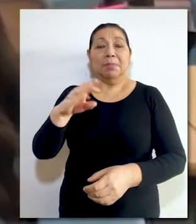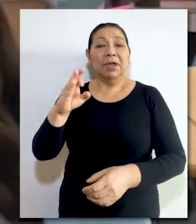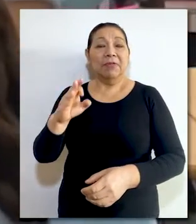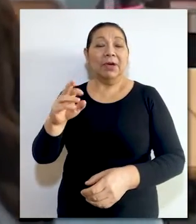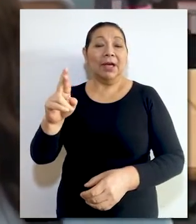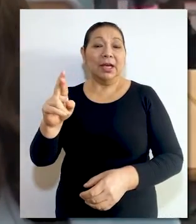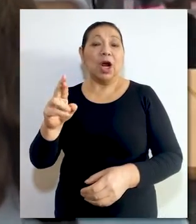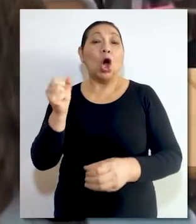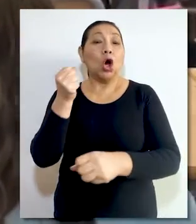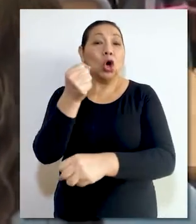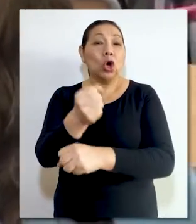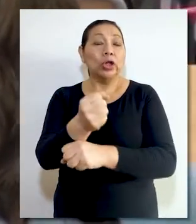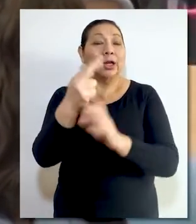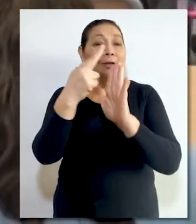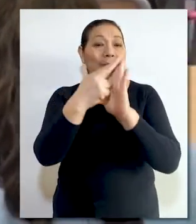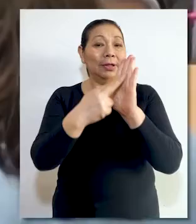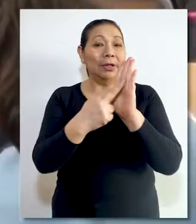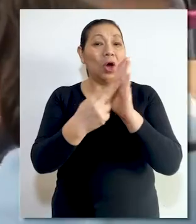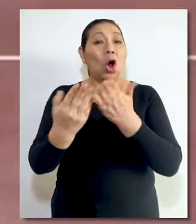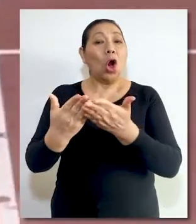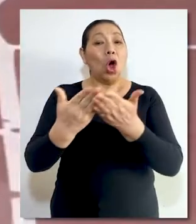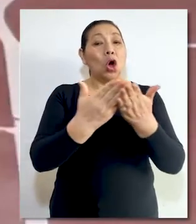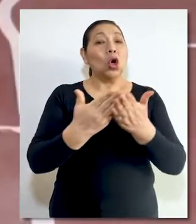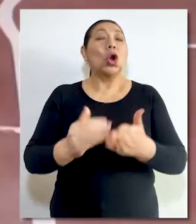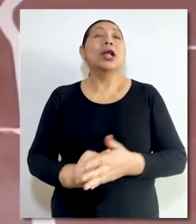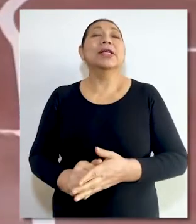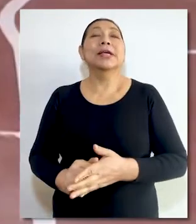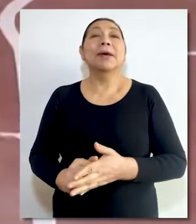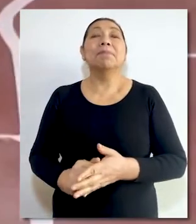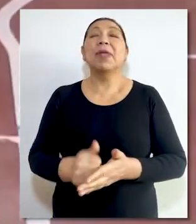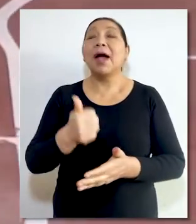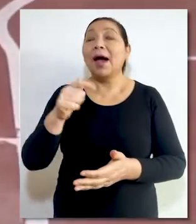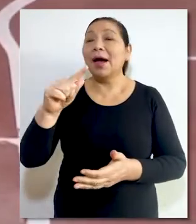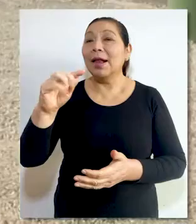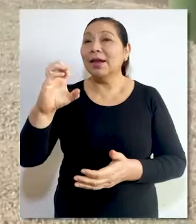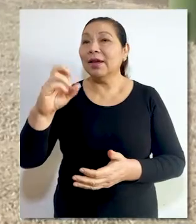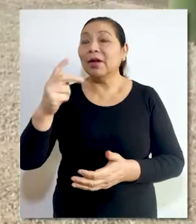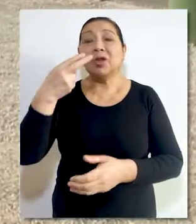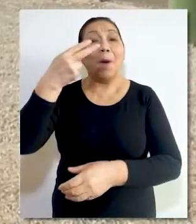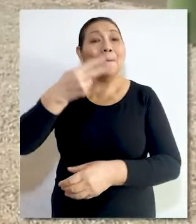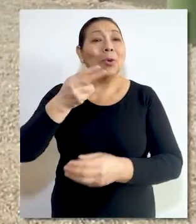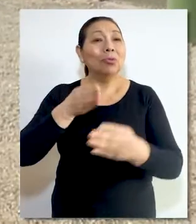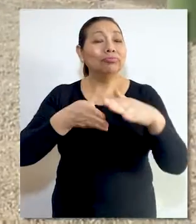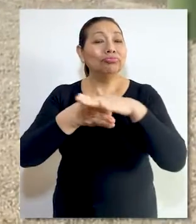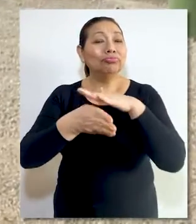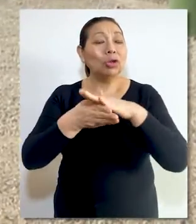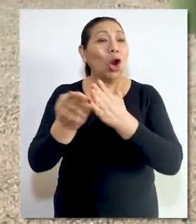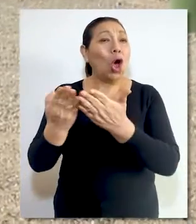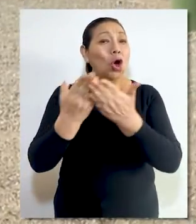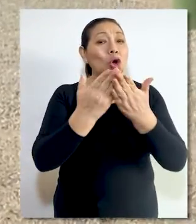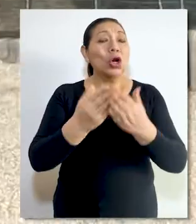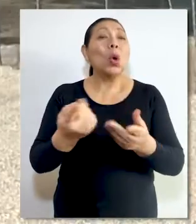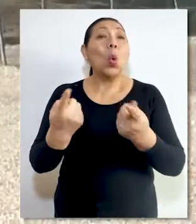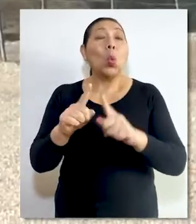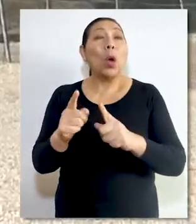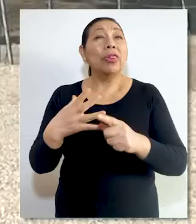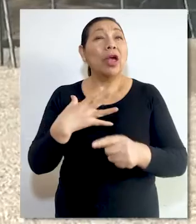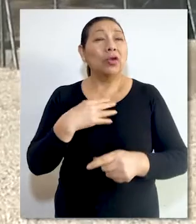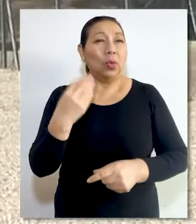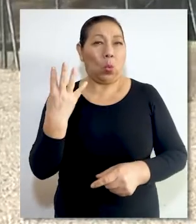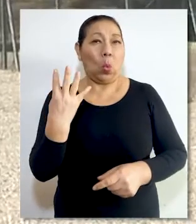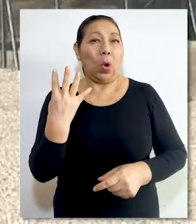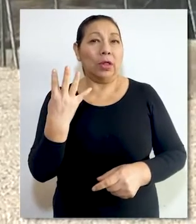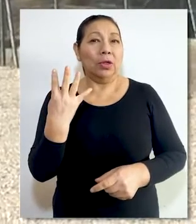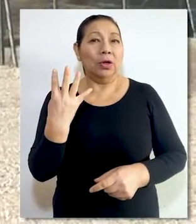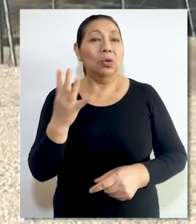MFR contra la resolución del Centro Educativo Costa Blanca de Alicante, tras prohibir la entrada al plantel al menor cuando